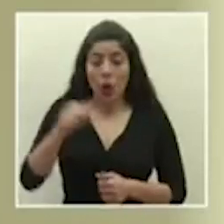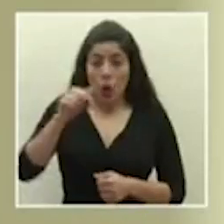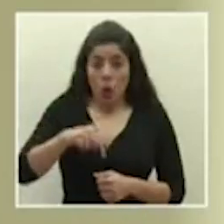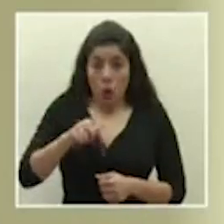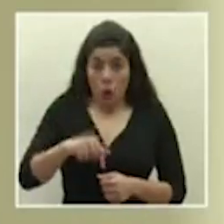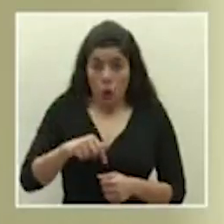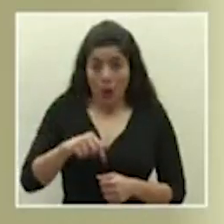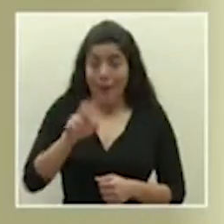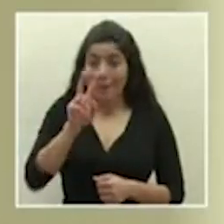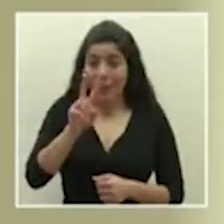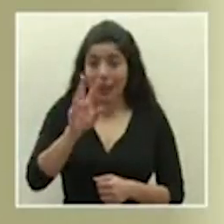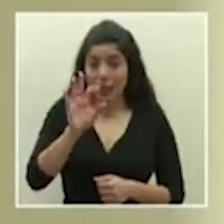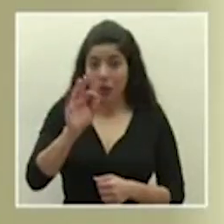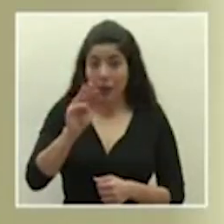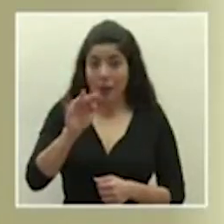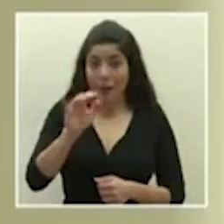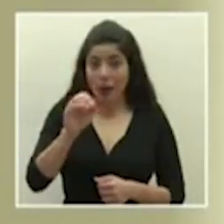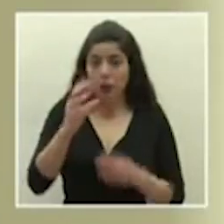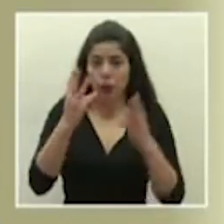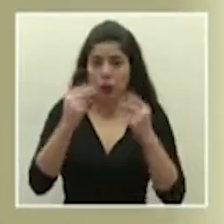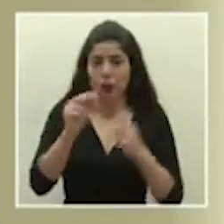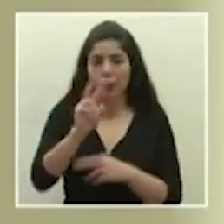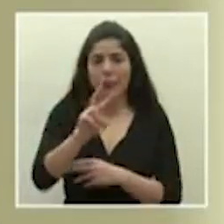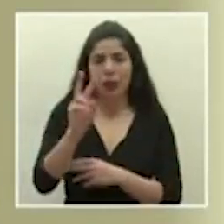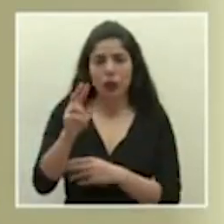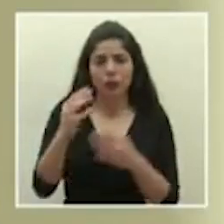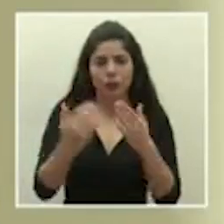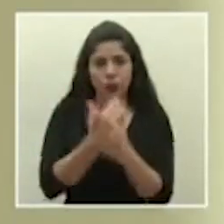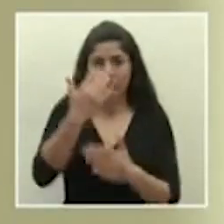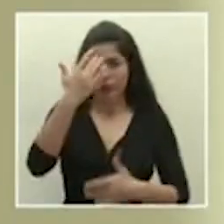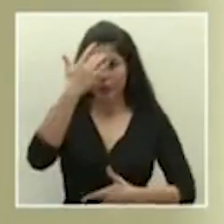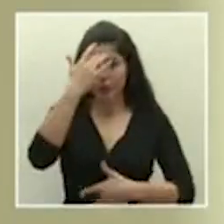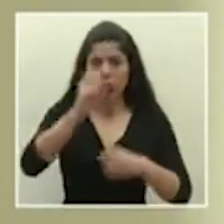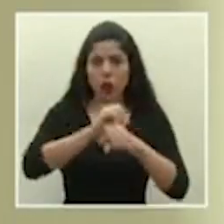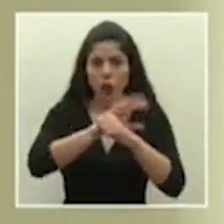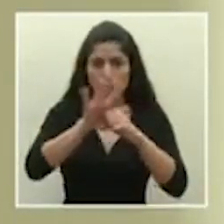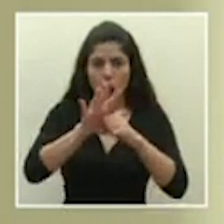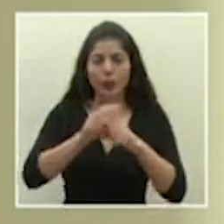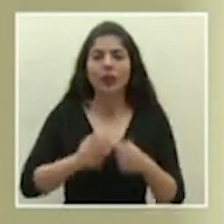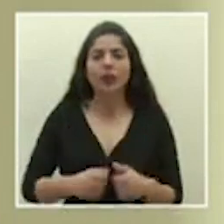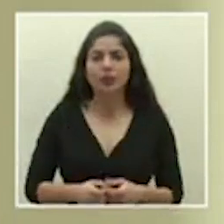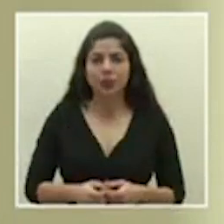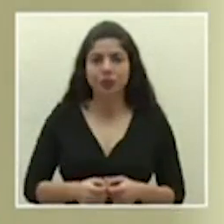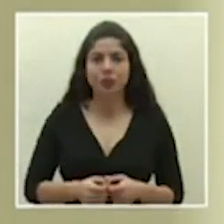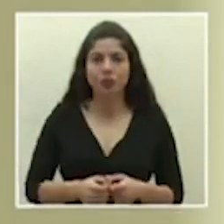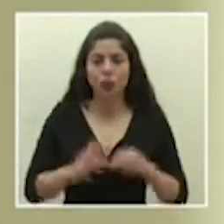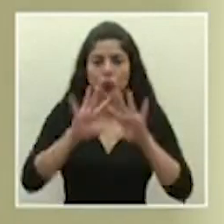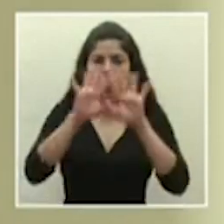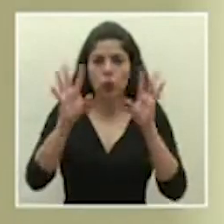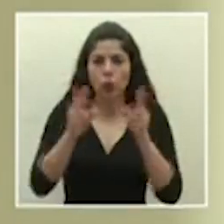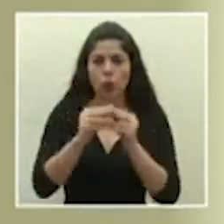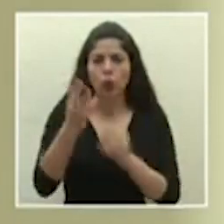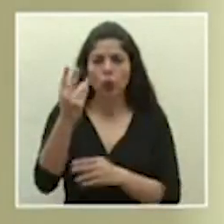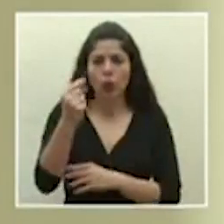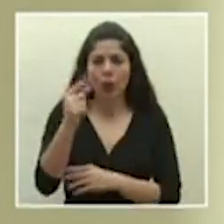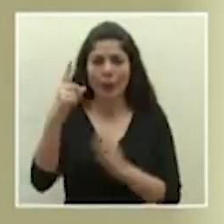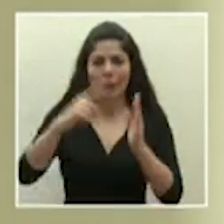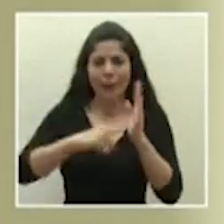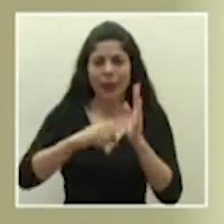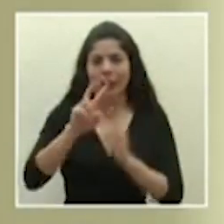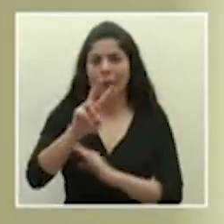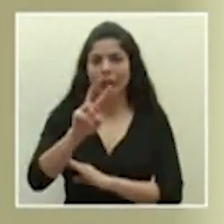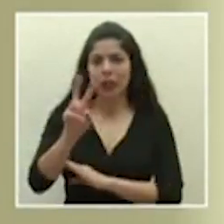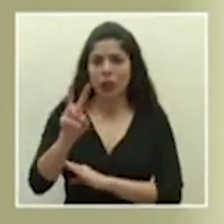que es 29 de mayo, se registran 22 casos nuevos por COVID-19 para un total de 1.022